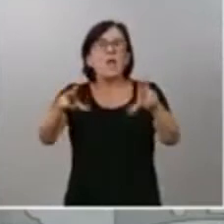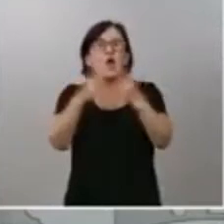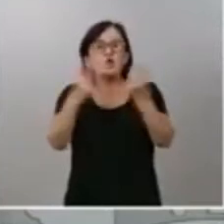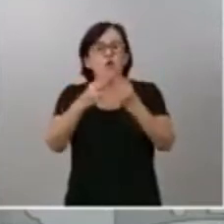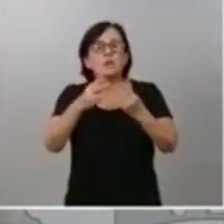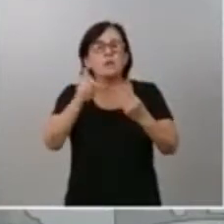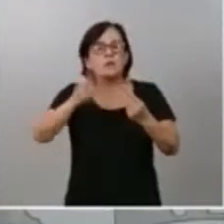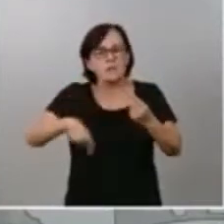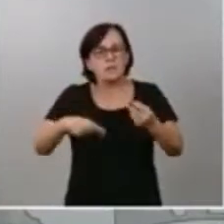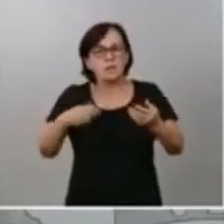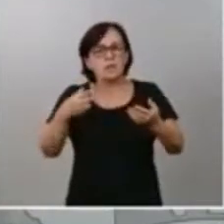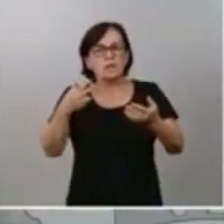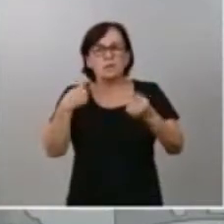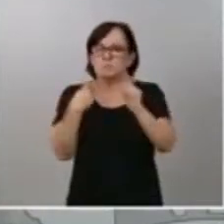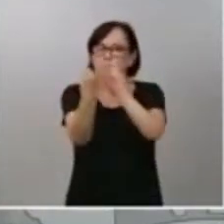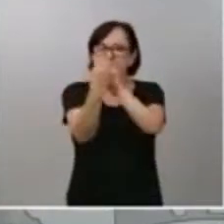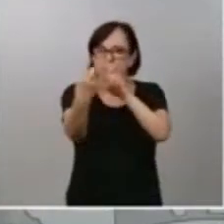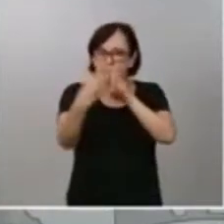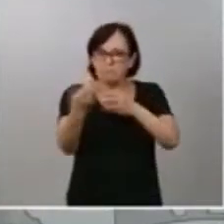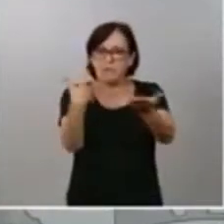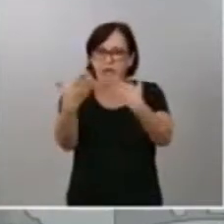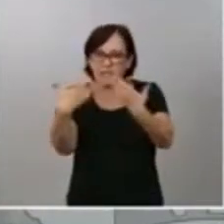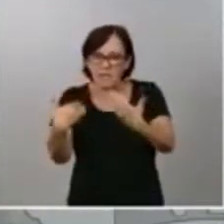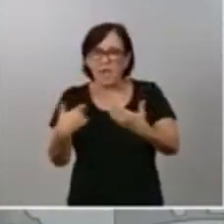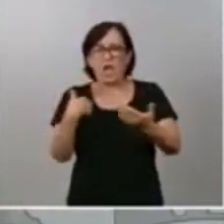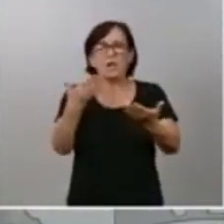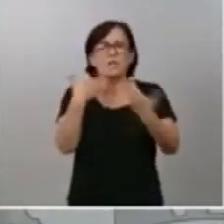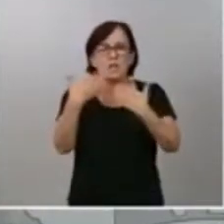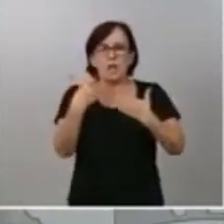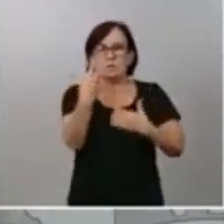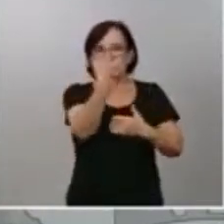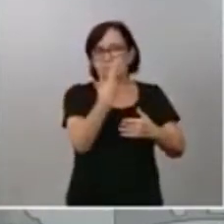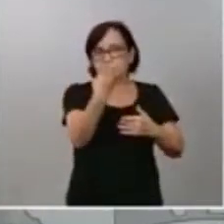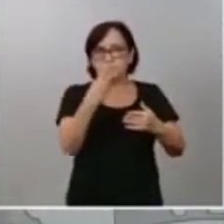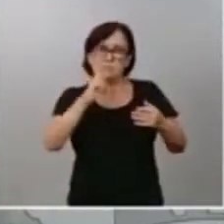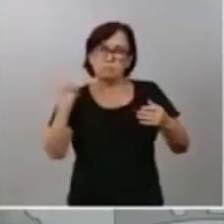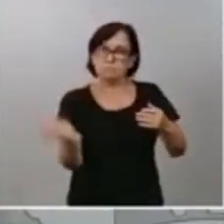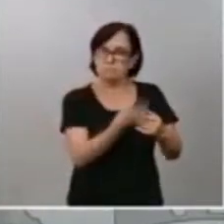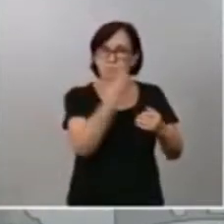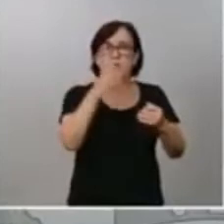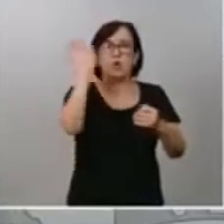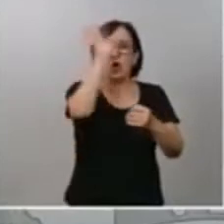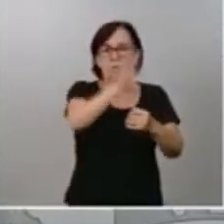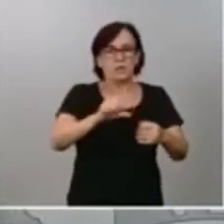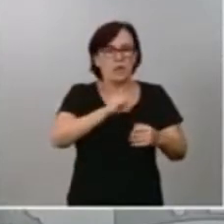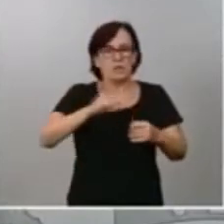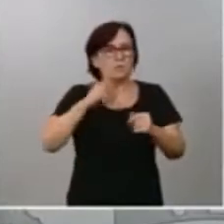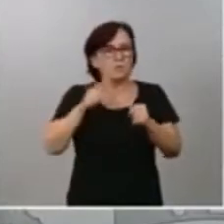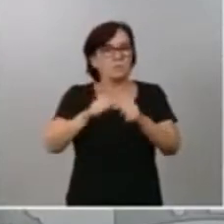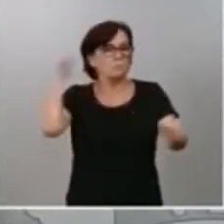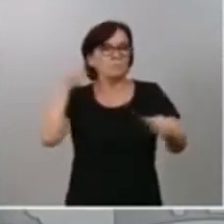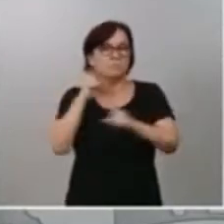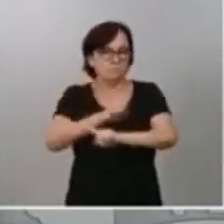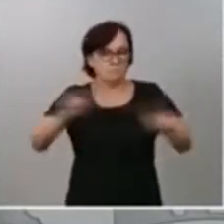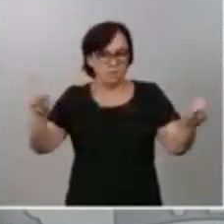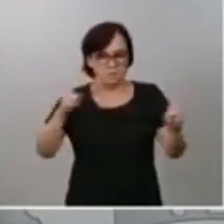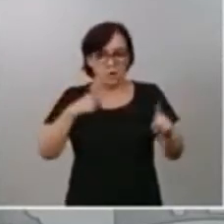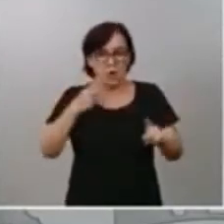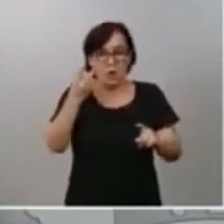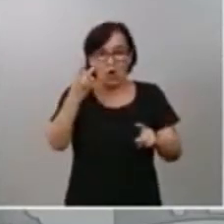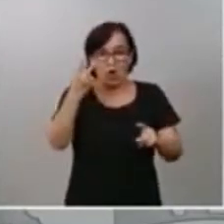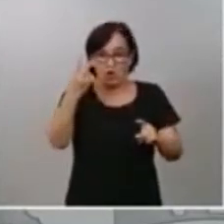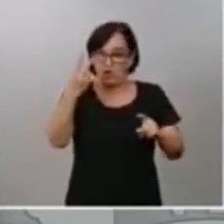multilateral o también el diálogo bilateral con distintas comunidades autónomas no tiene precedentes, sobre todo en los dos primeros asuntos.